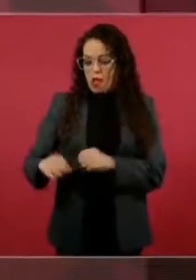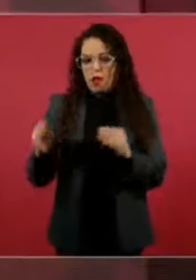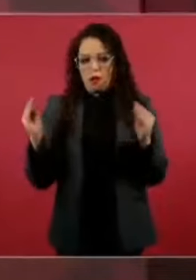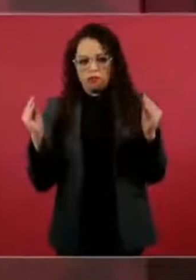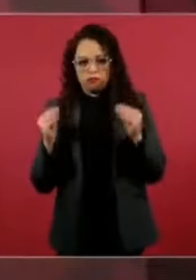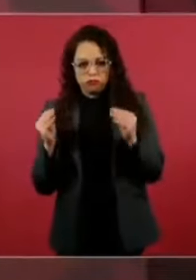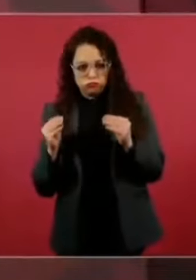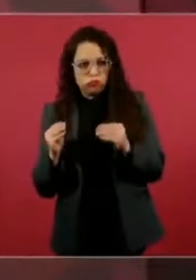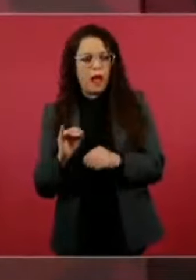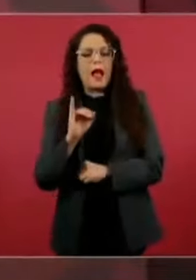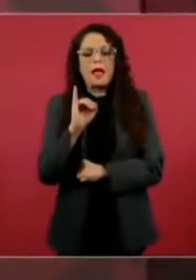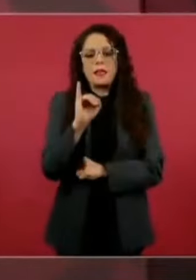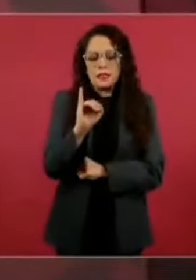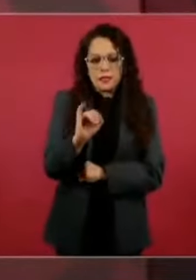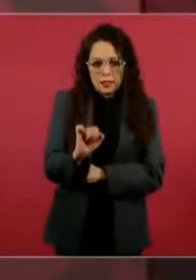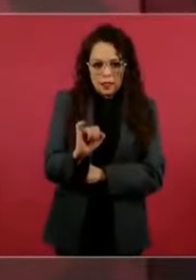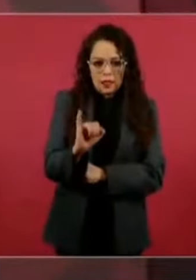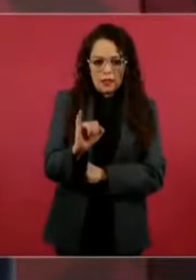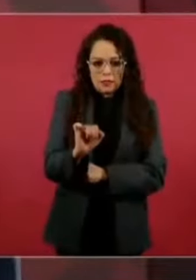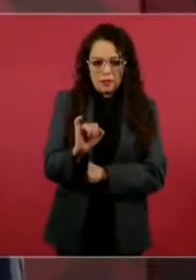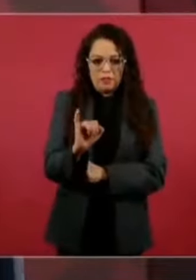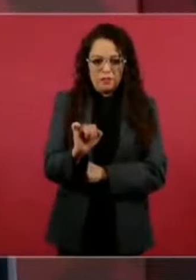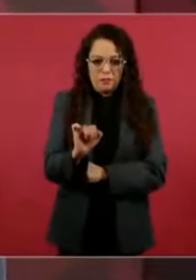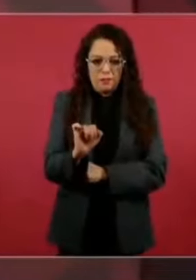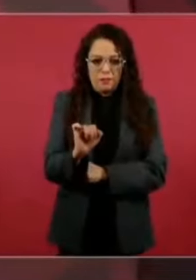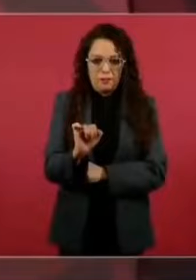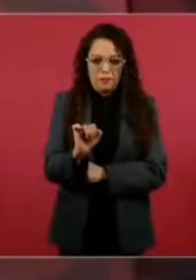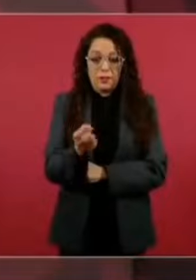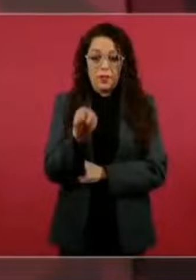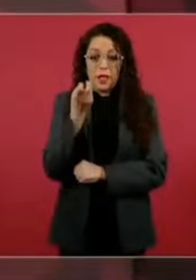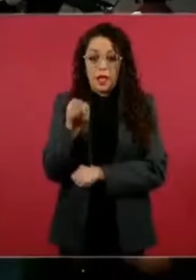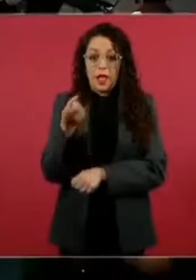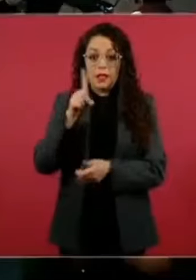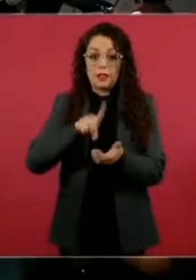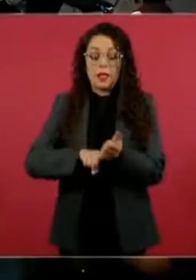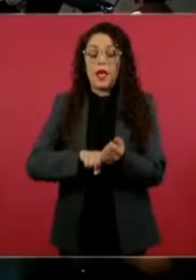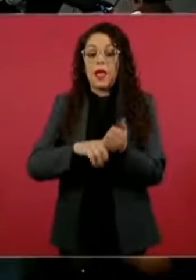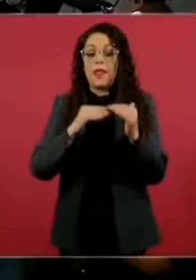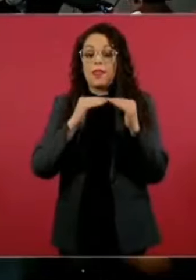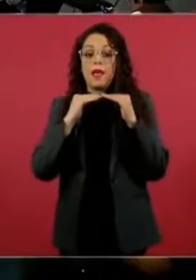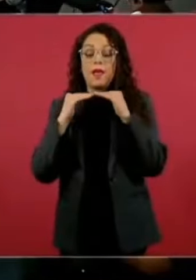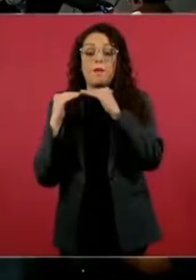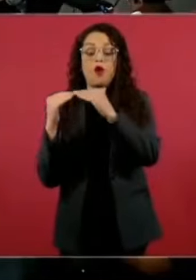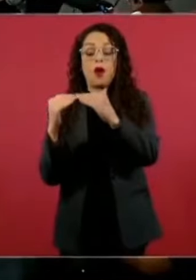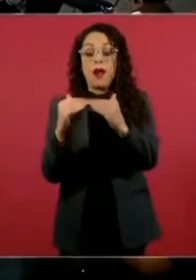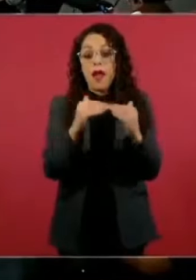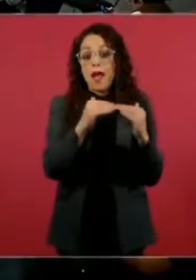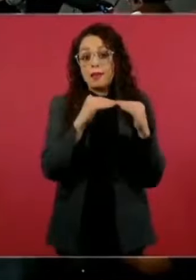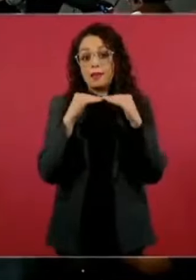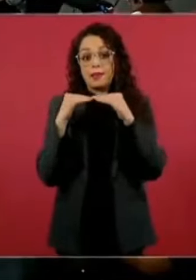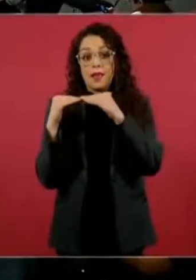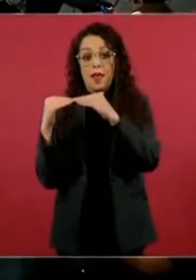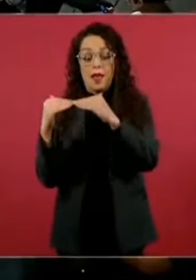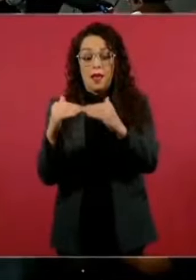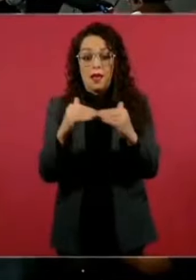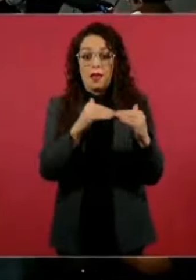se tiene democracia. La democracia es